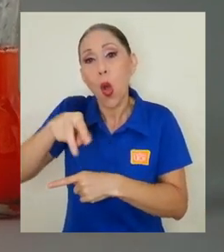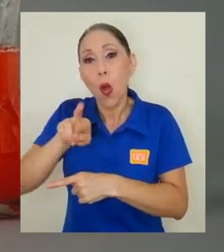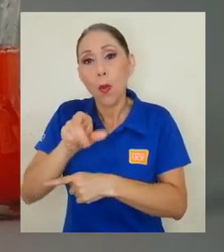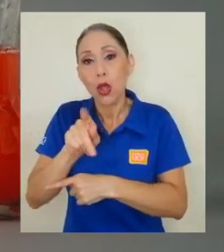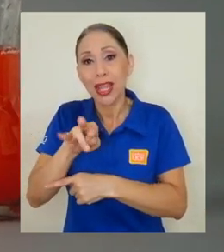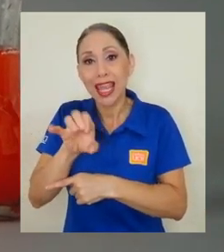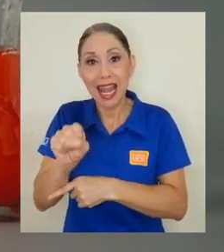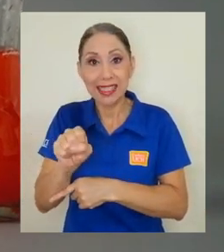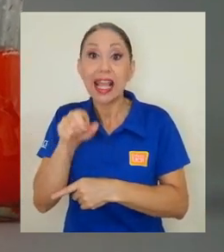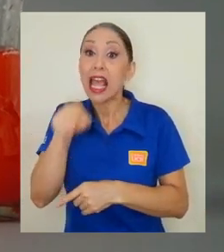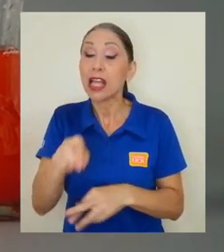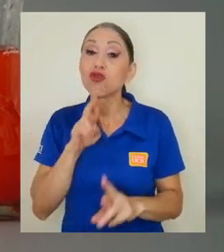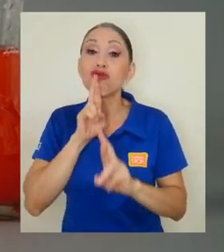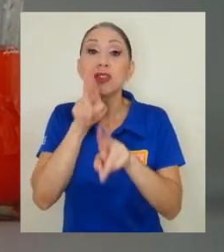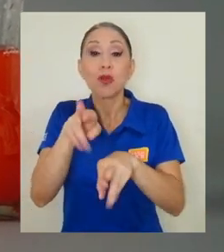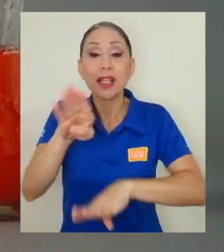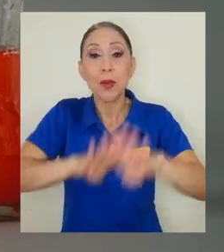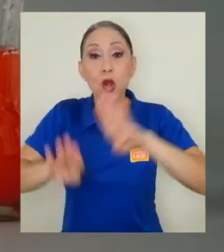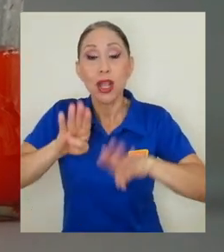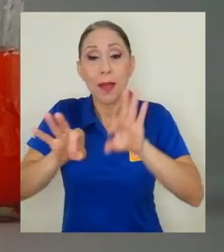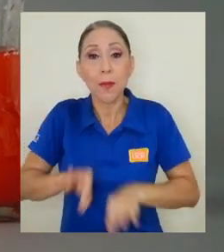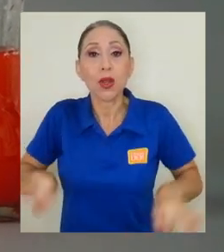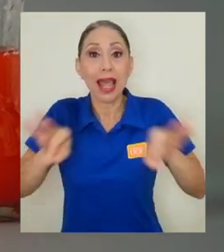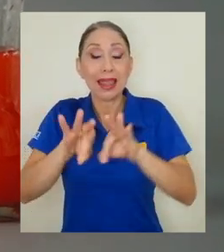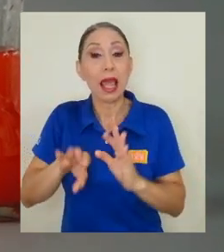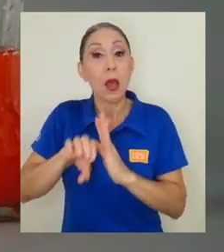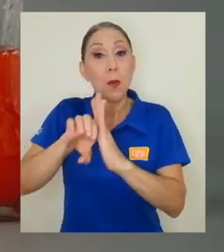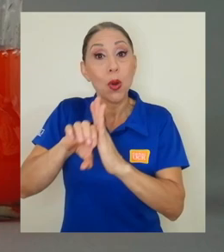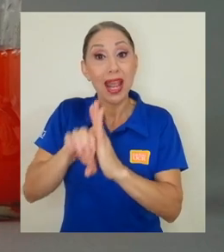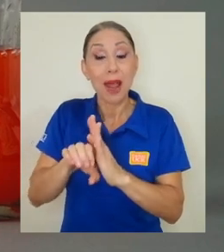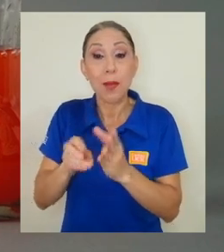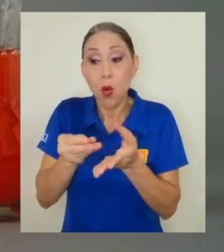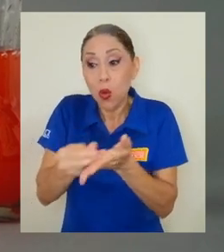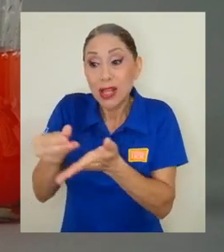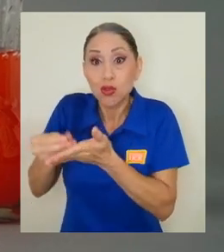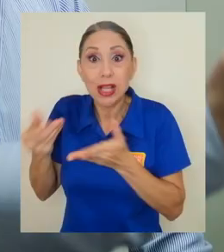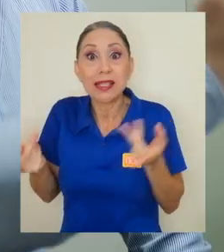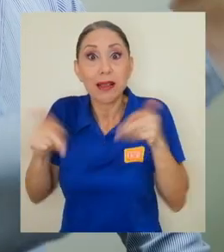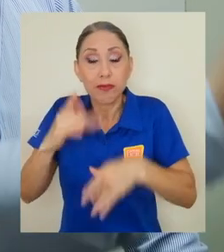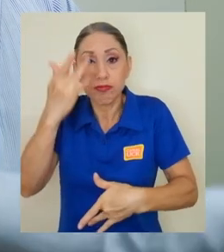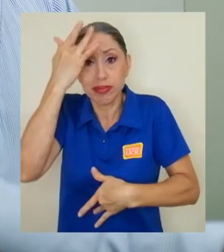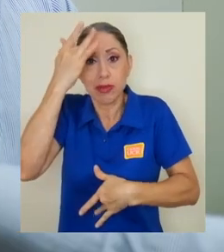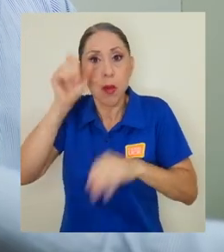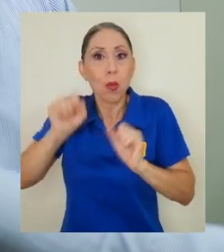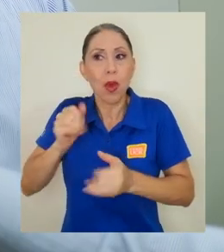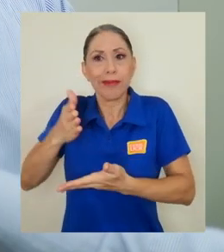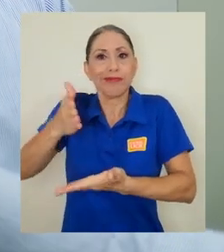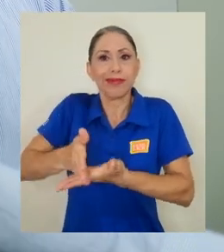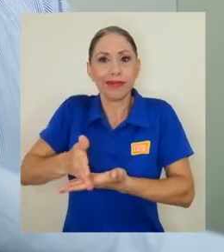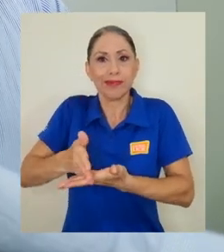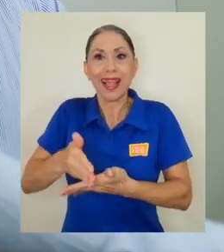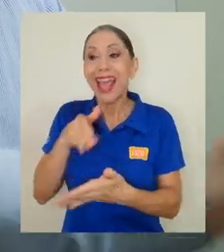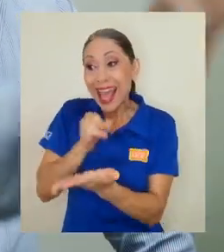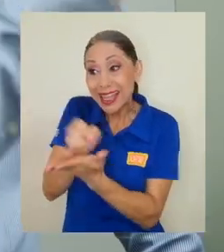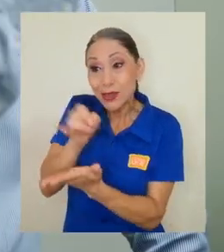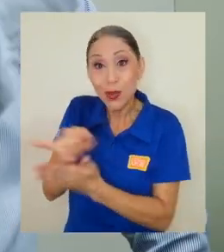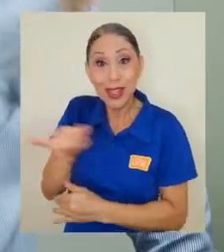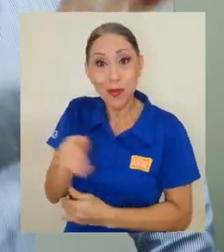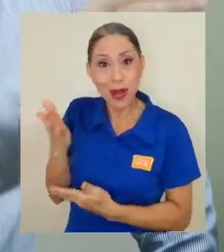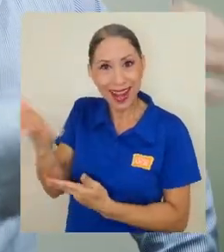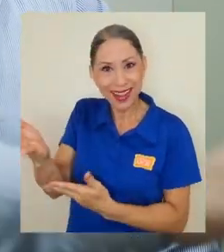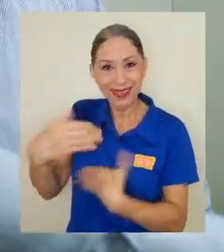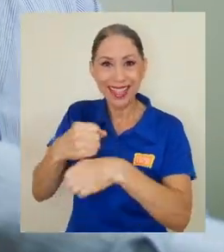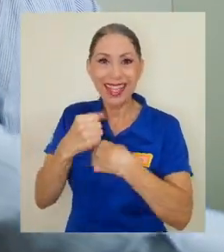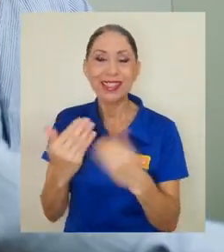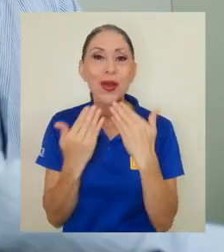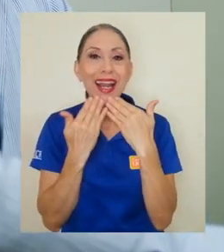una respuesta biológica importante como, por ejemplo, la inhibición de una sustancia patógena. Estudios como el de William, llevados a cabo gracias al